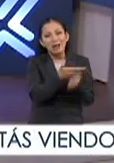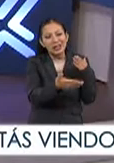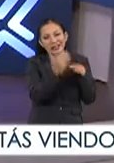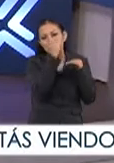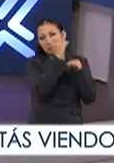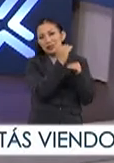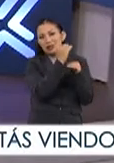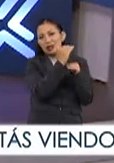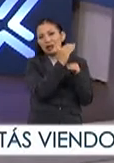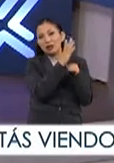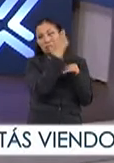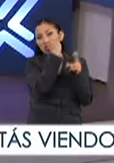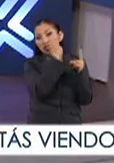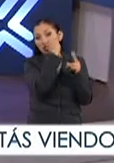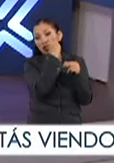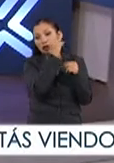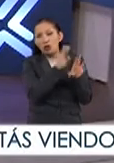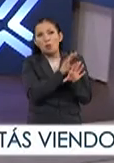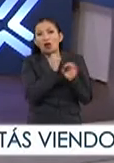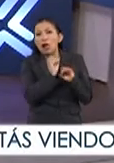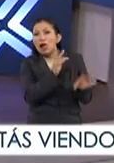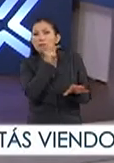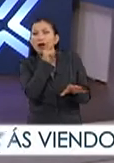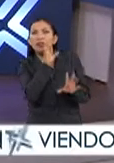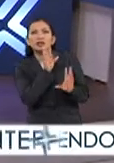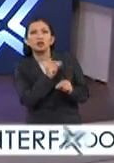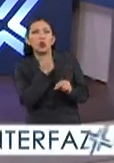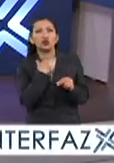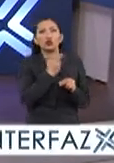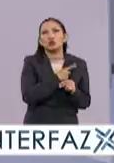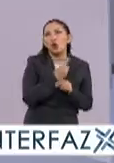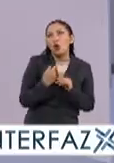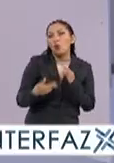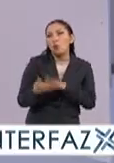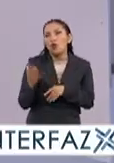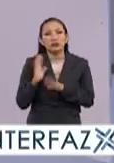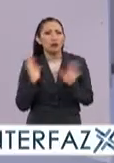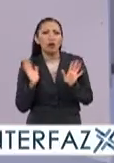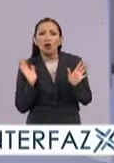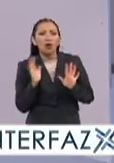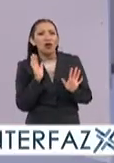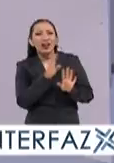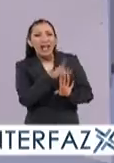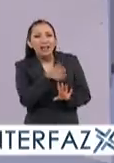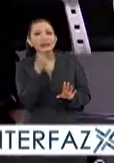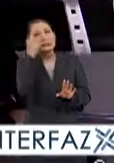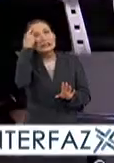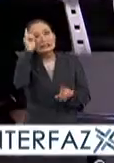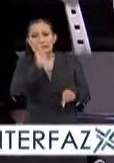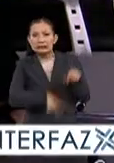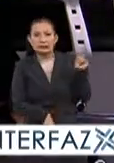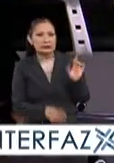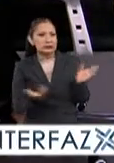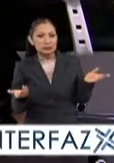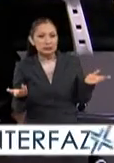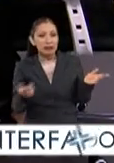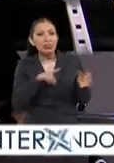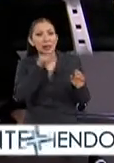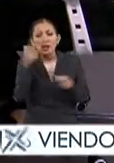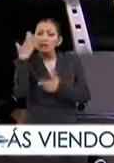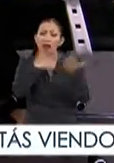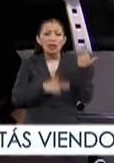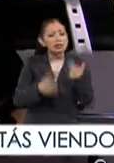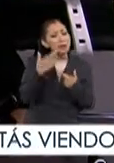poco limitante, así como que decir, ¿cómo voy a dejar a mis papás? ¿O cómo me voy a ir yo solo? O sea, es una cosa que nos tenemos que quitar, porque después